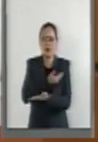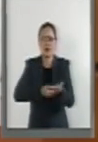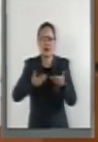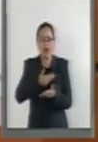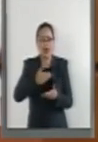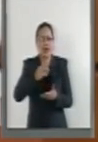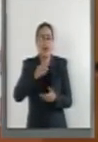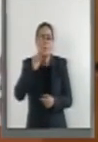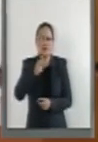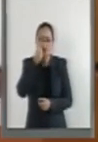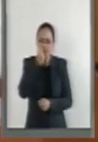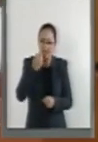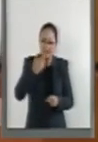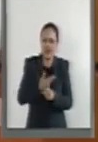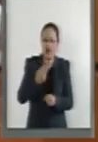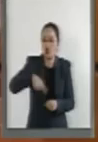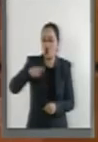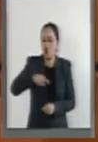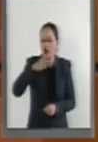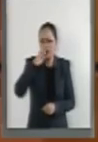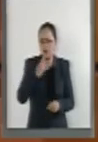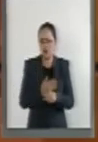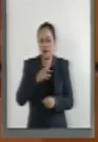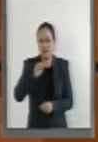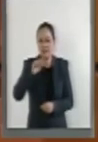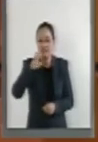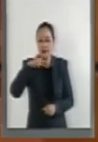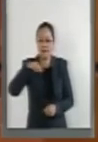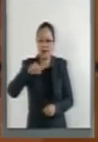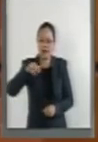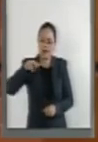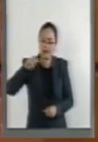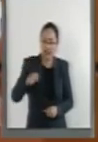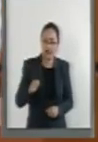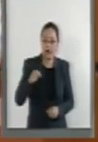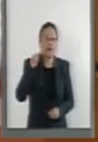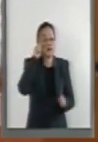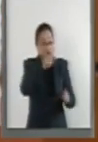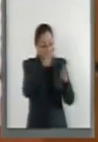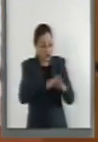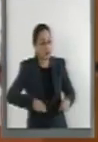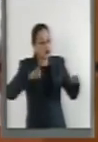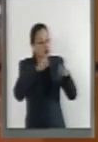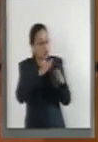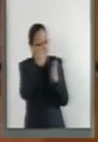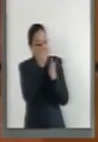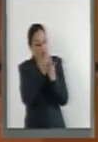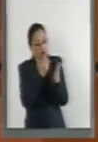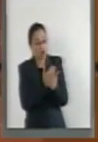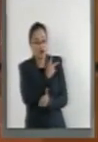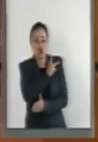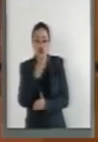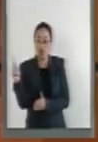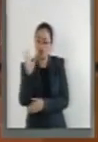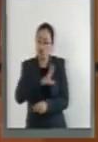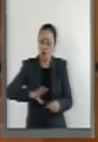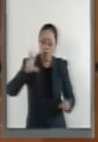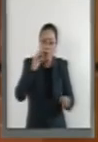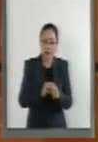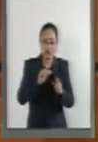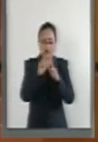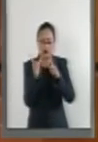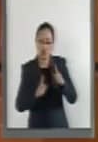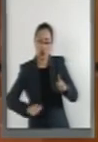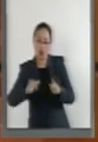Ambiente, le hicimos saber de la importancia de establecer una hoja de ruta para que todos los órdenes, absolutamente todos los